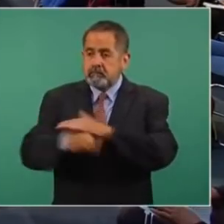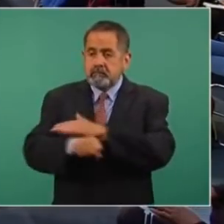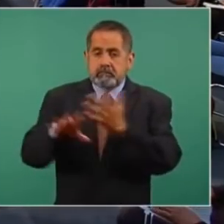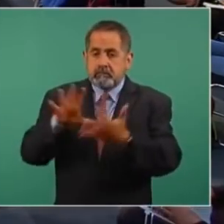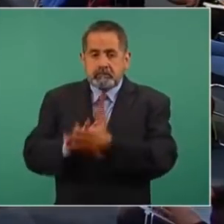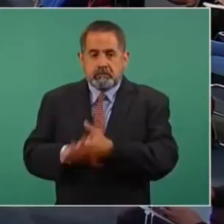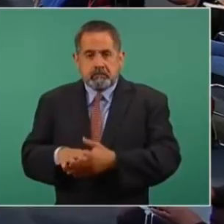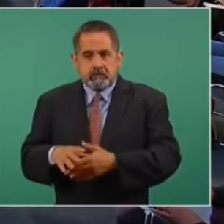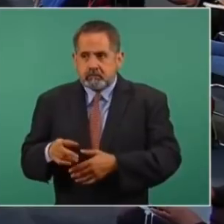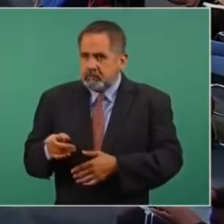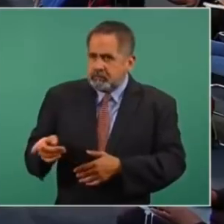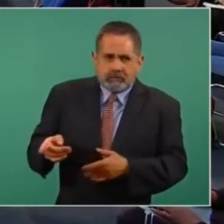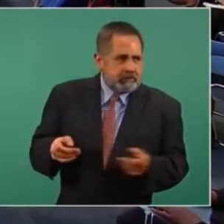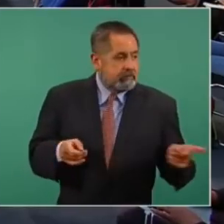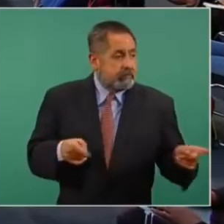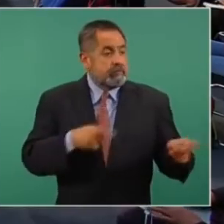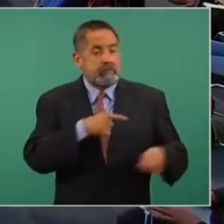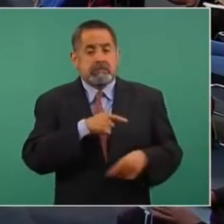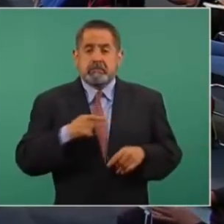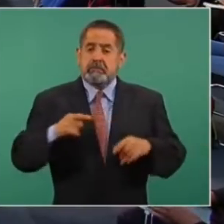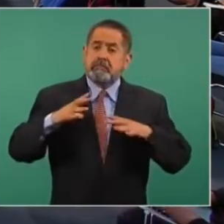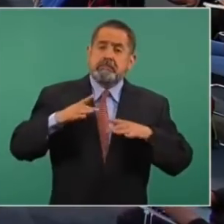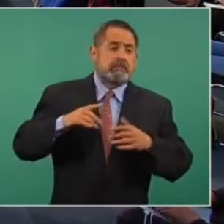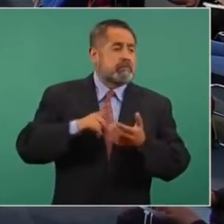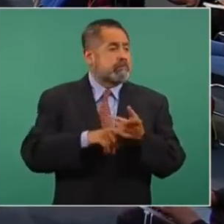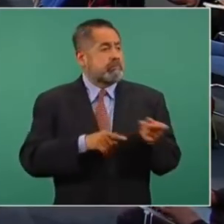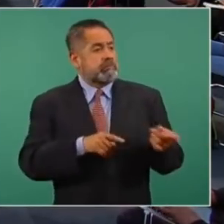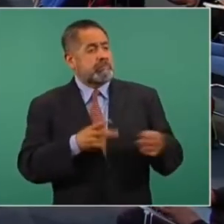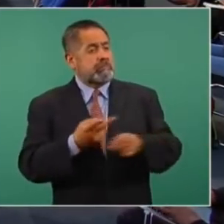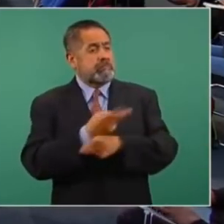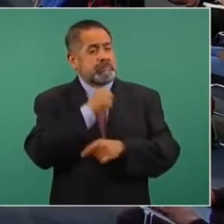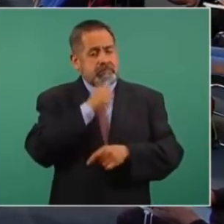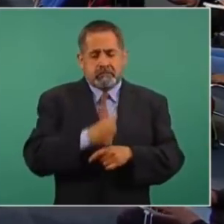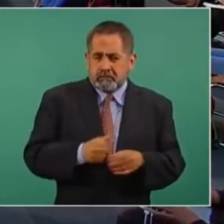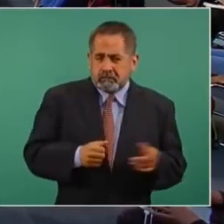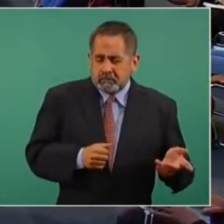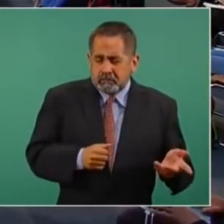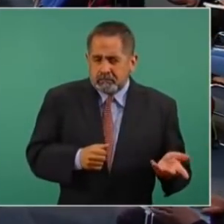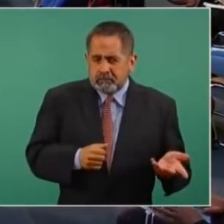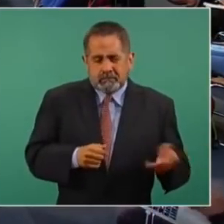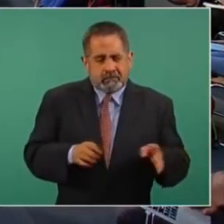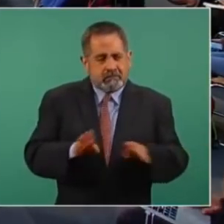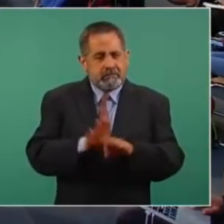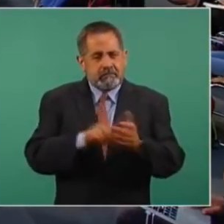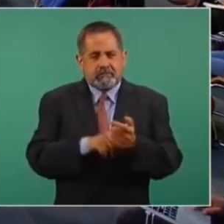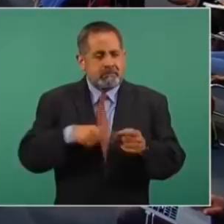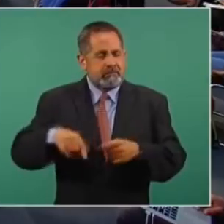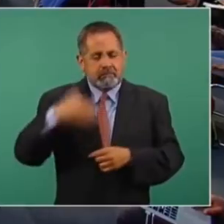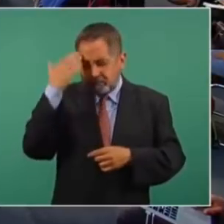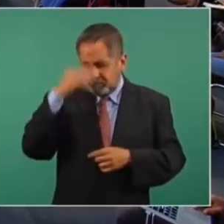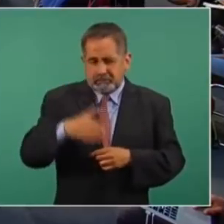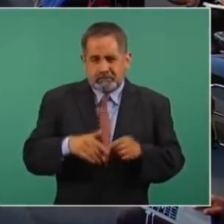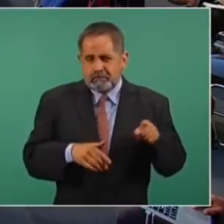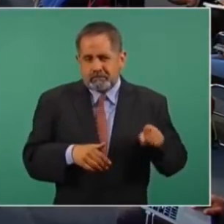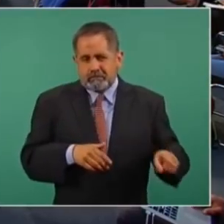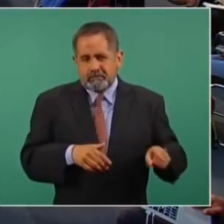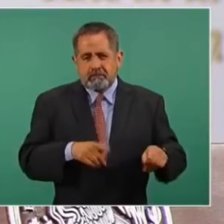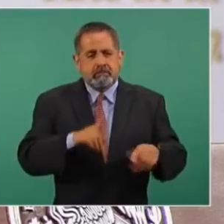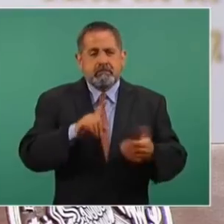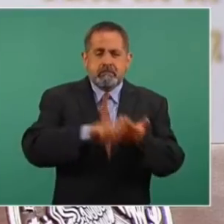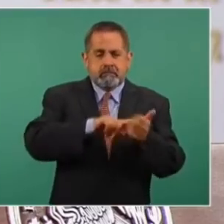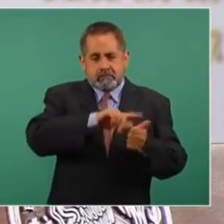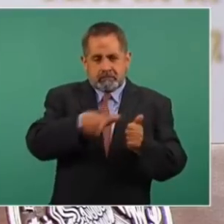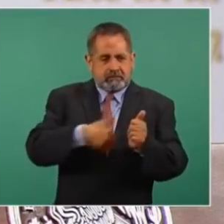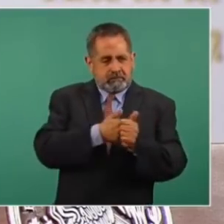sometido a esto, y él tan campante en un medio que ya sabemos que fondeado,